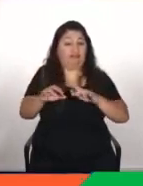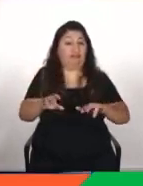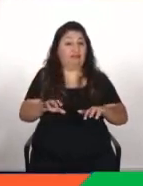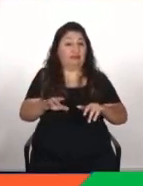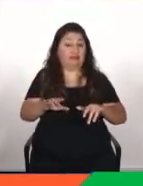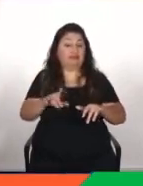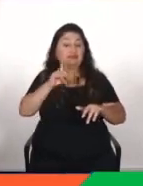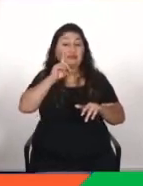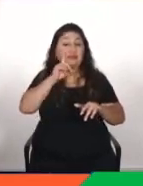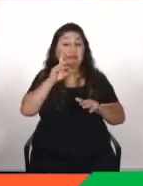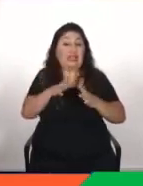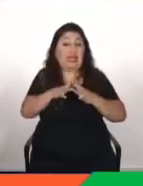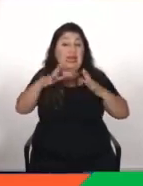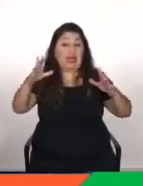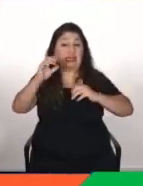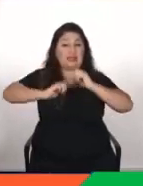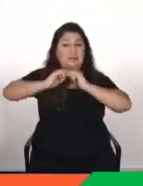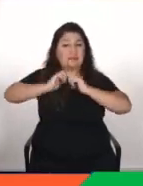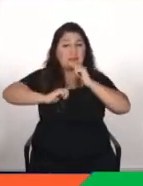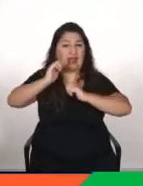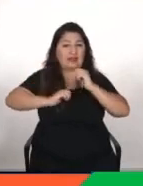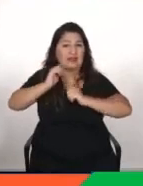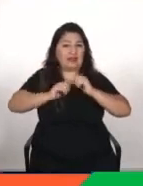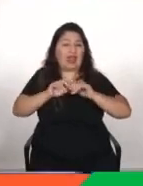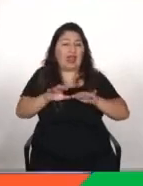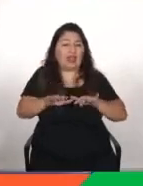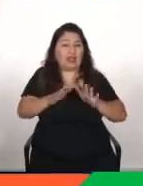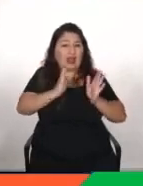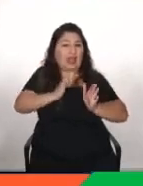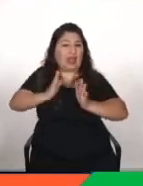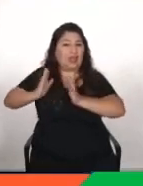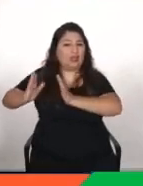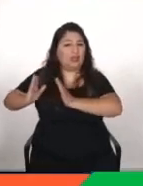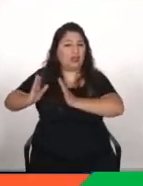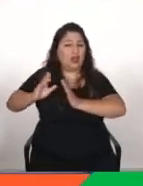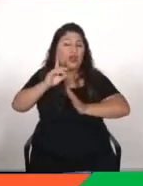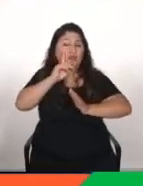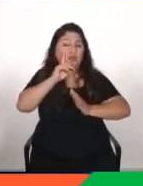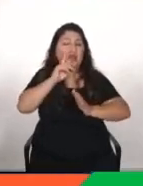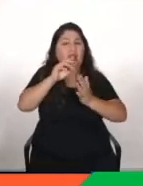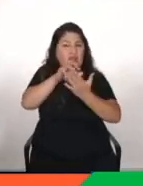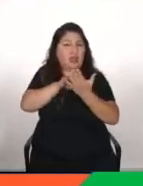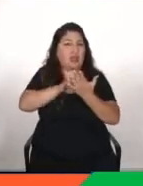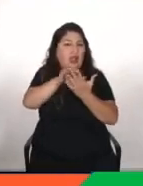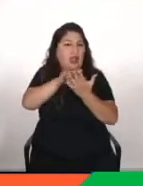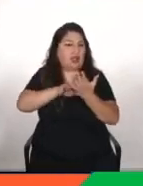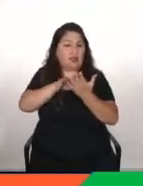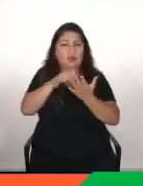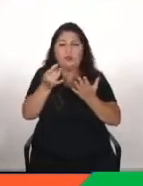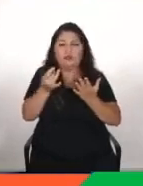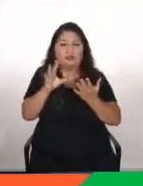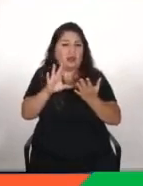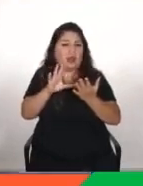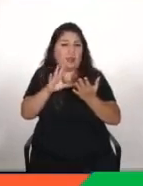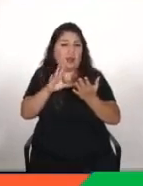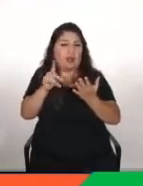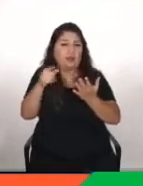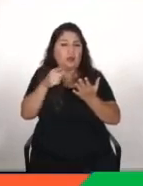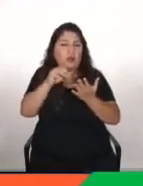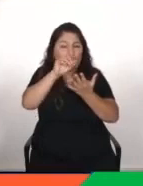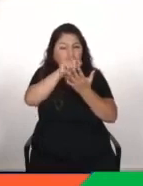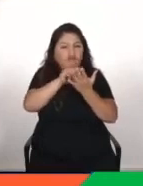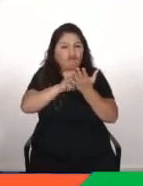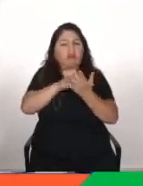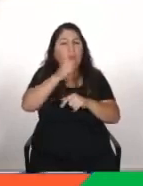tener grandes máquinas, grandes ordenadores que podían hacer cálculos computacionales y ya está, tú le metes unas instrucciones y te